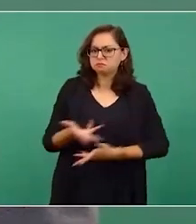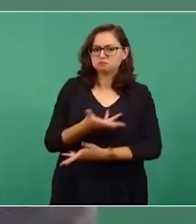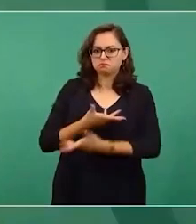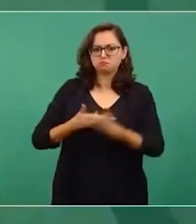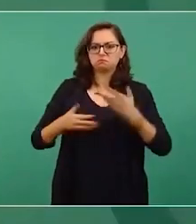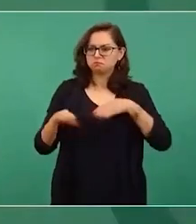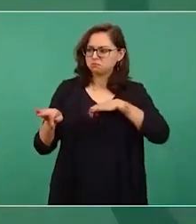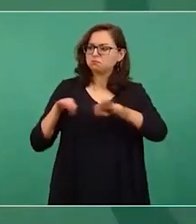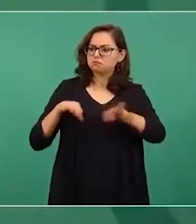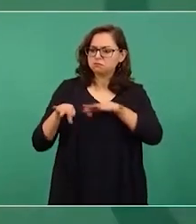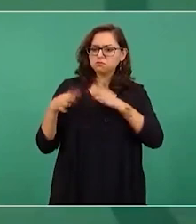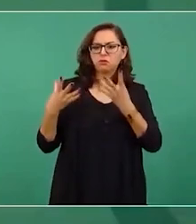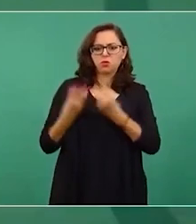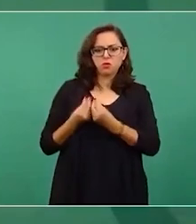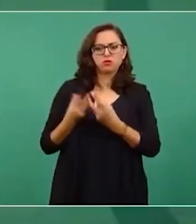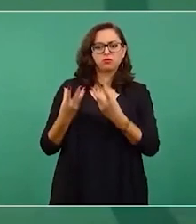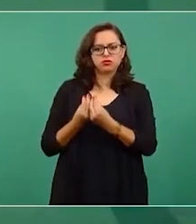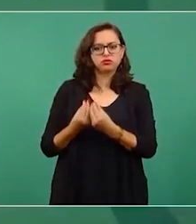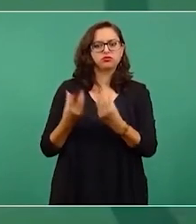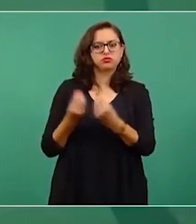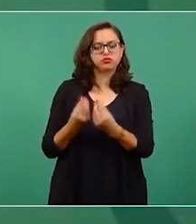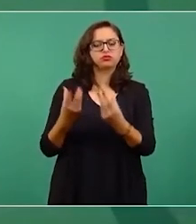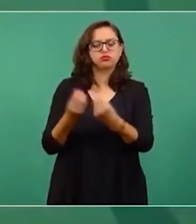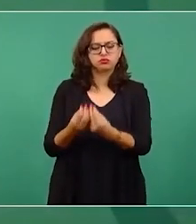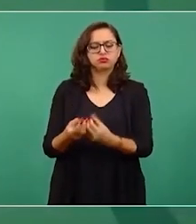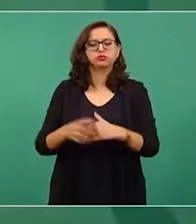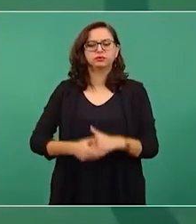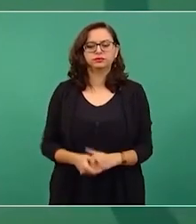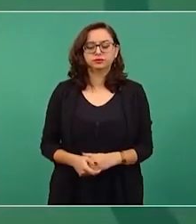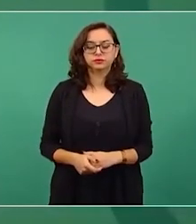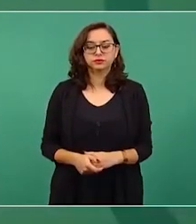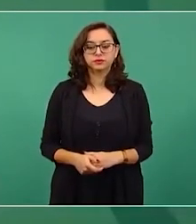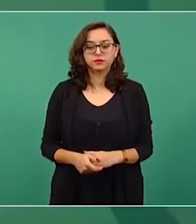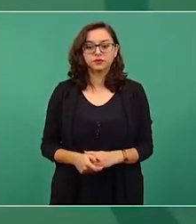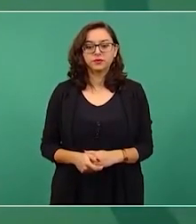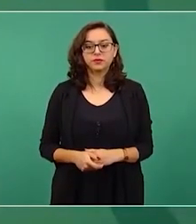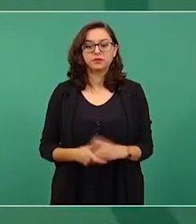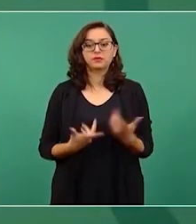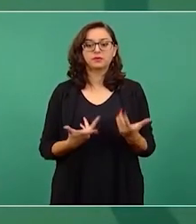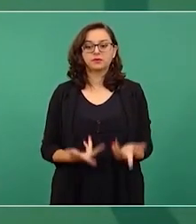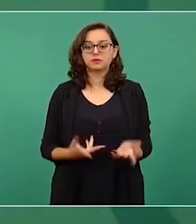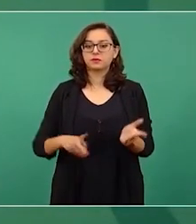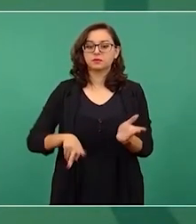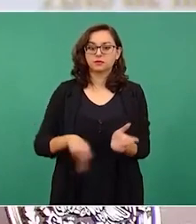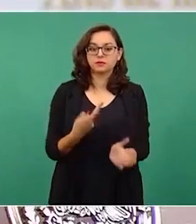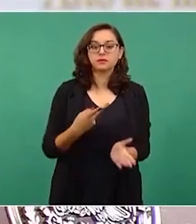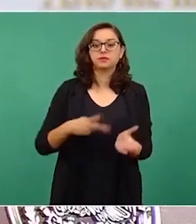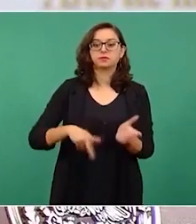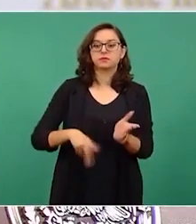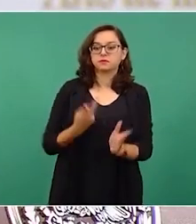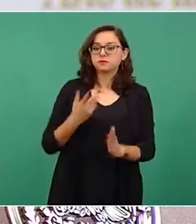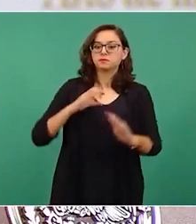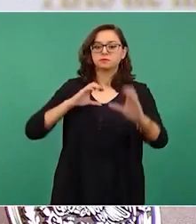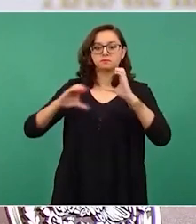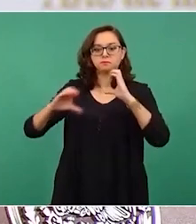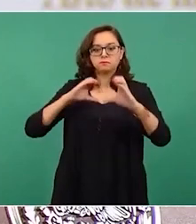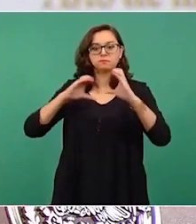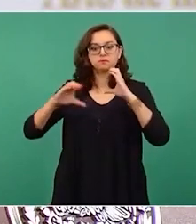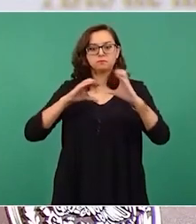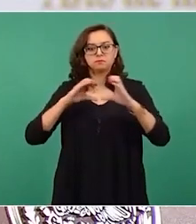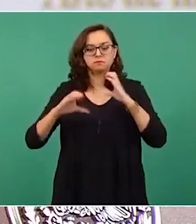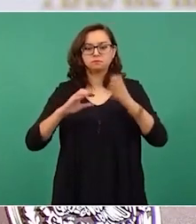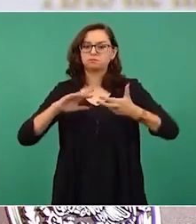trabajos de comunicación constante para